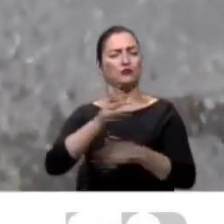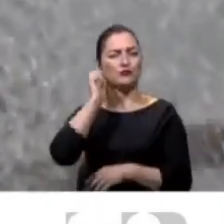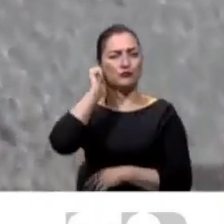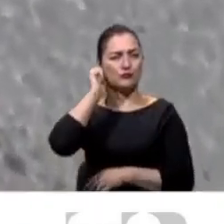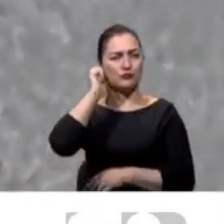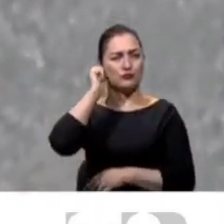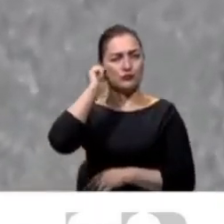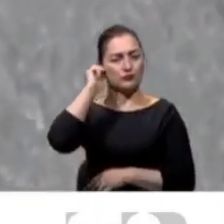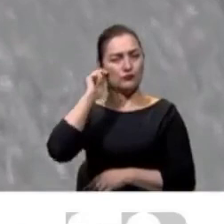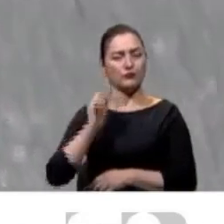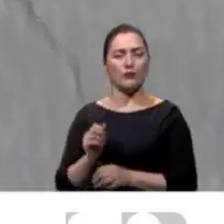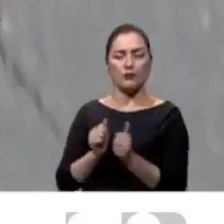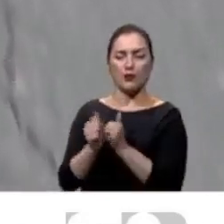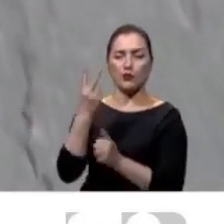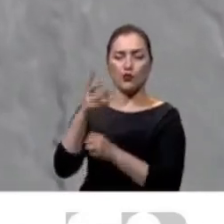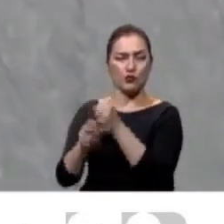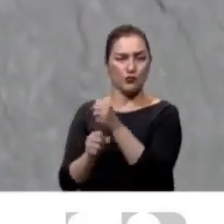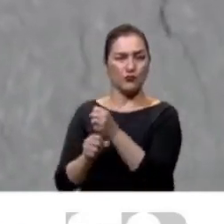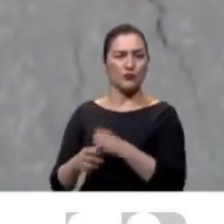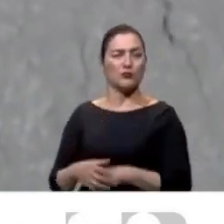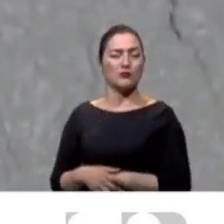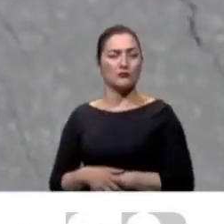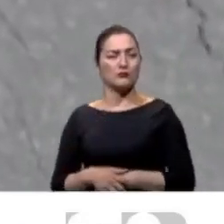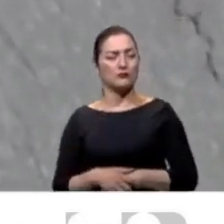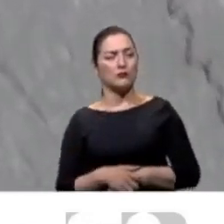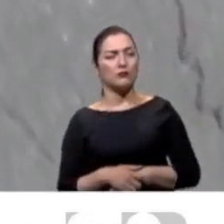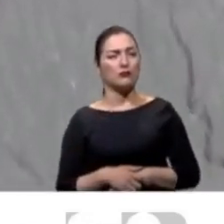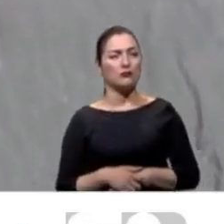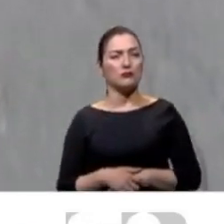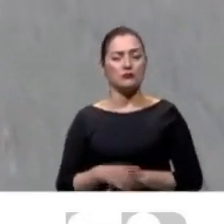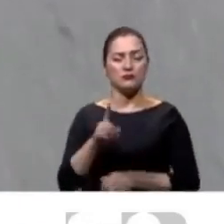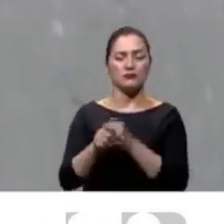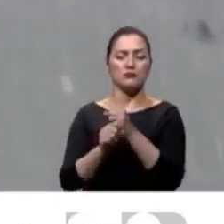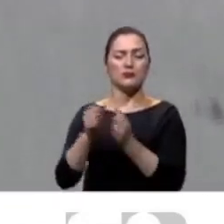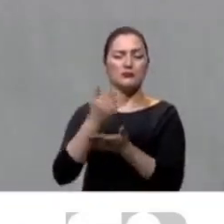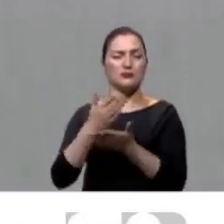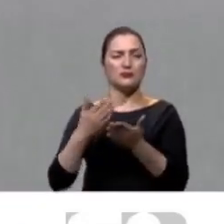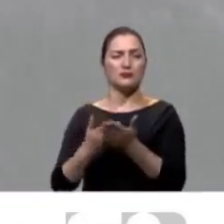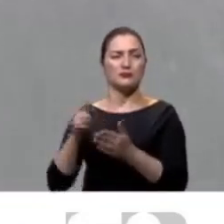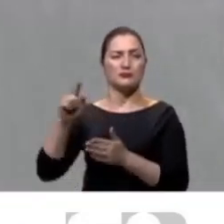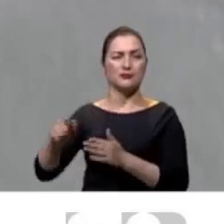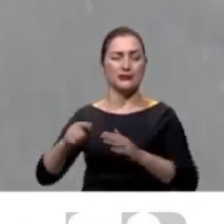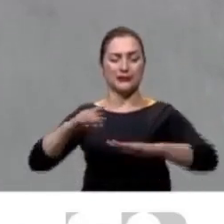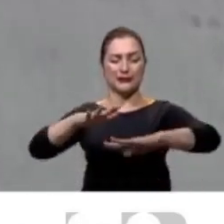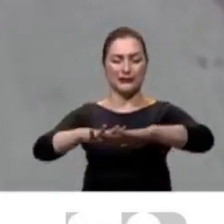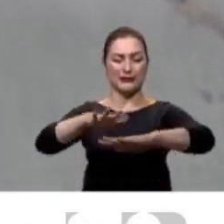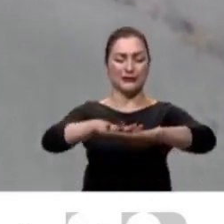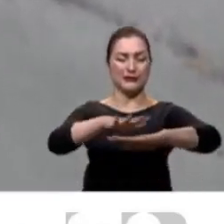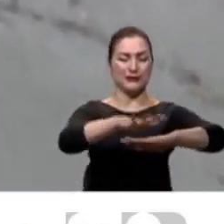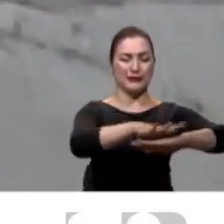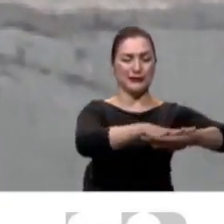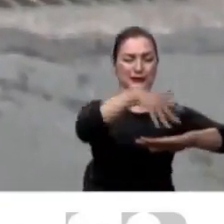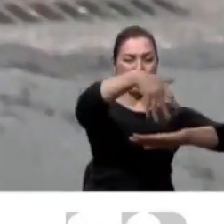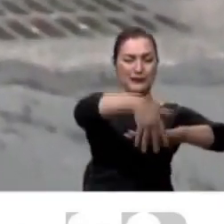No más de dos años, no sé cuánto tiempo es, pero es como un año, un año medio, que hicieron la canalización, abrieron esta